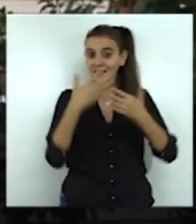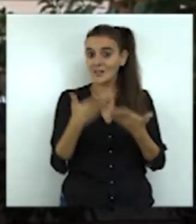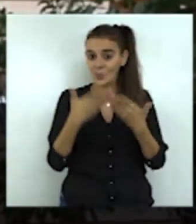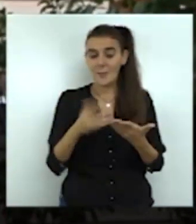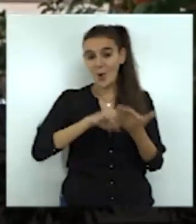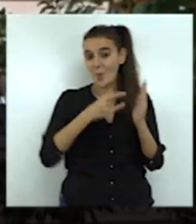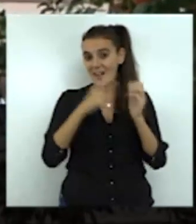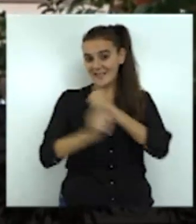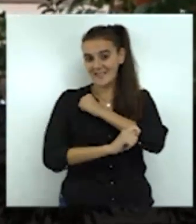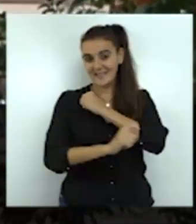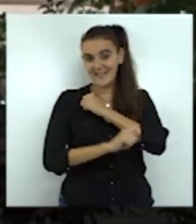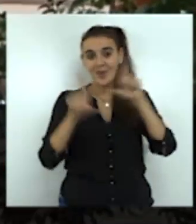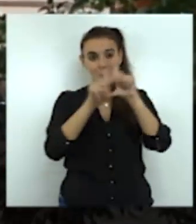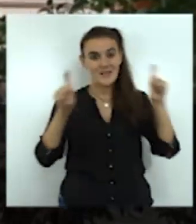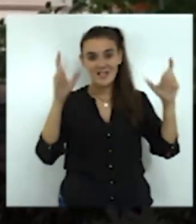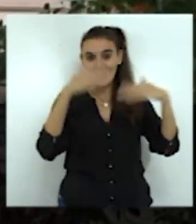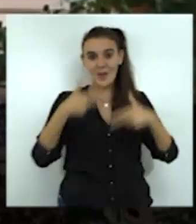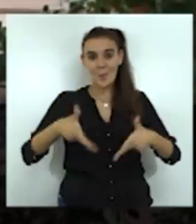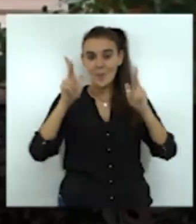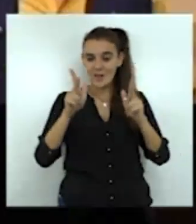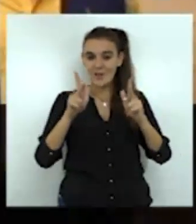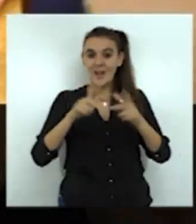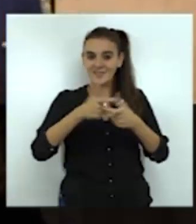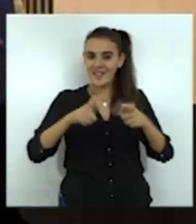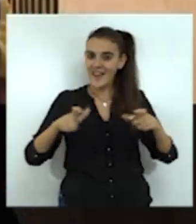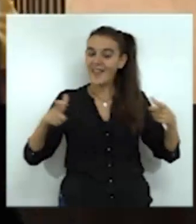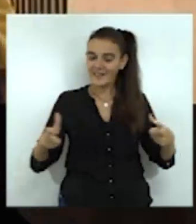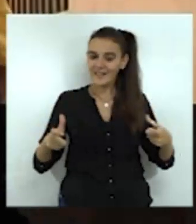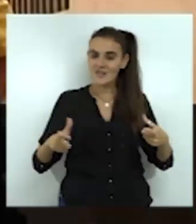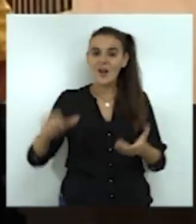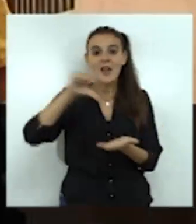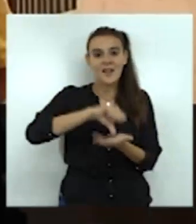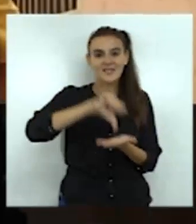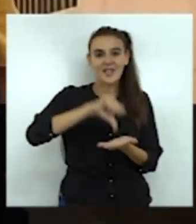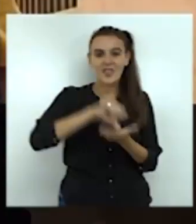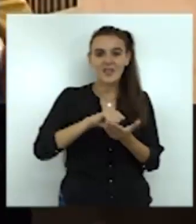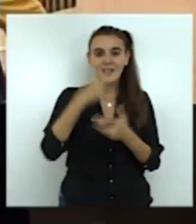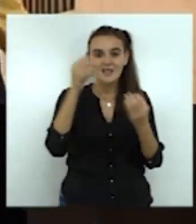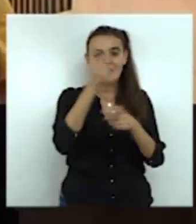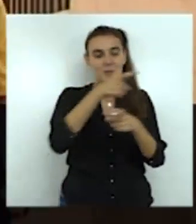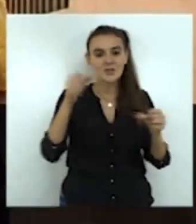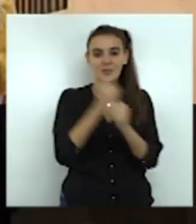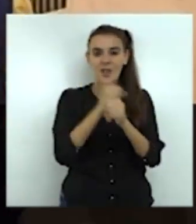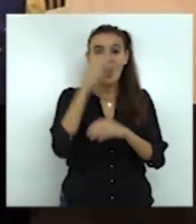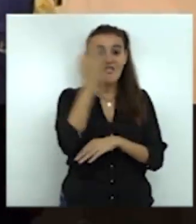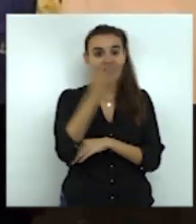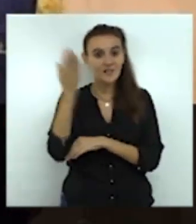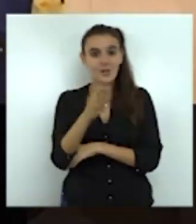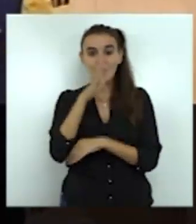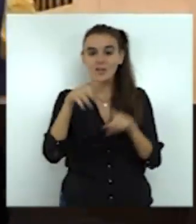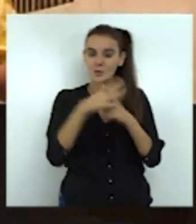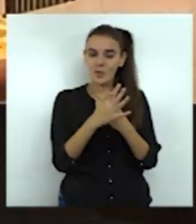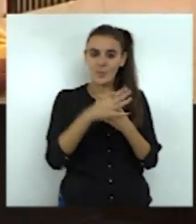de empresa que permita aumentar los ingresos. En Ceuta son 60 los empleados afectados por la situación de Correos. María Ángeles Chávez,